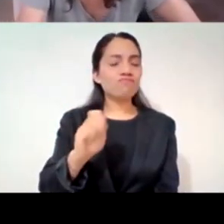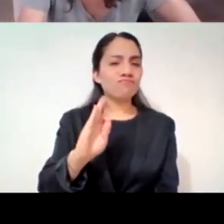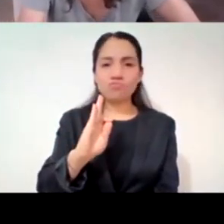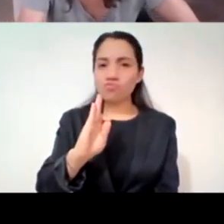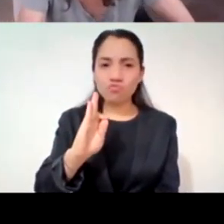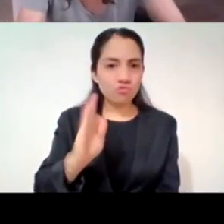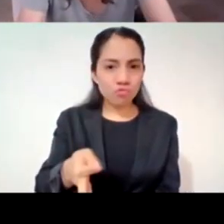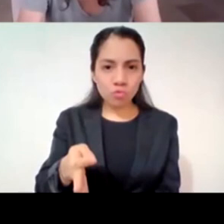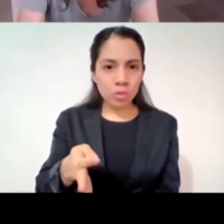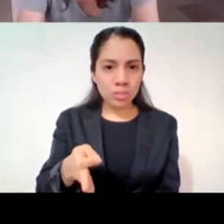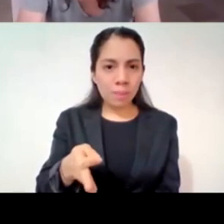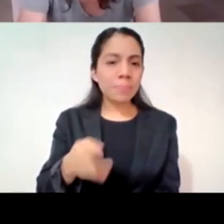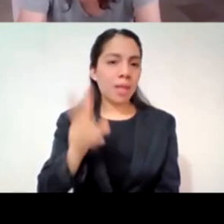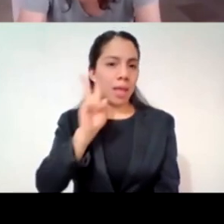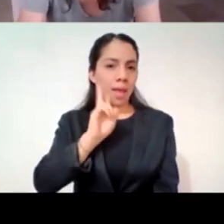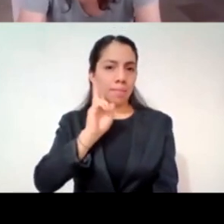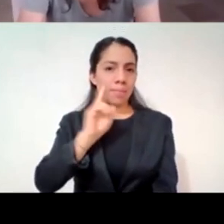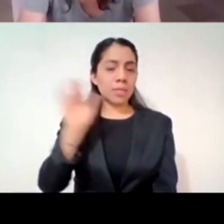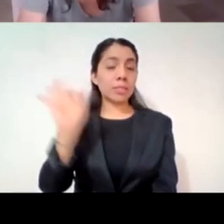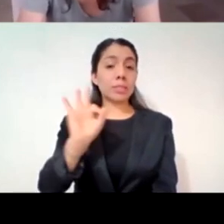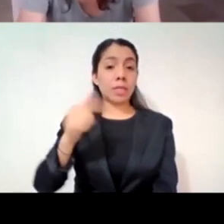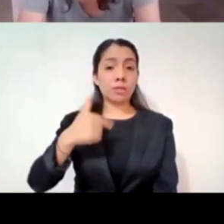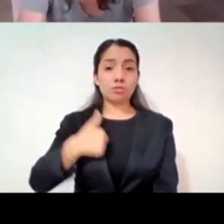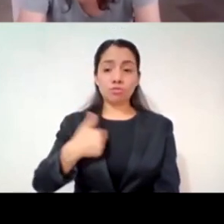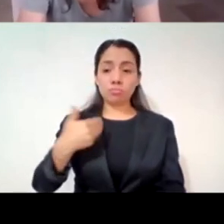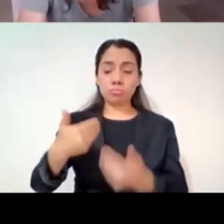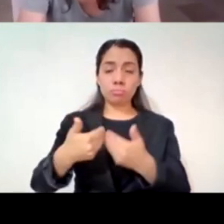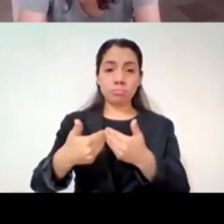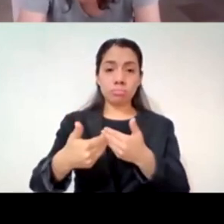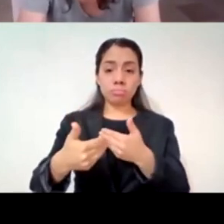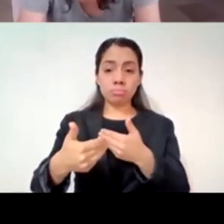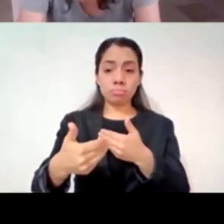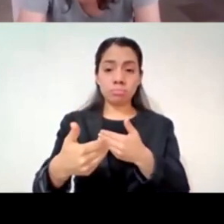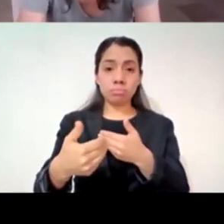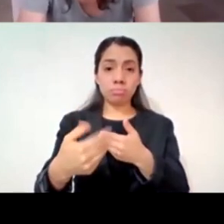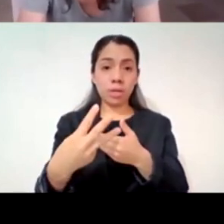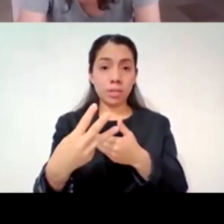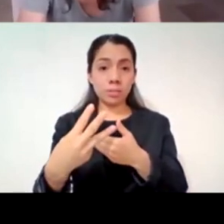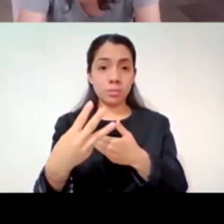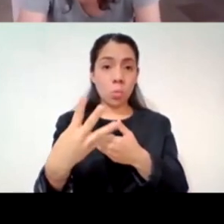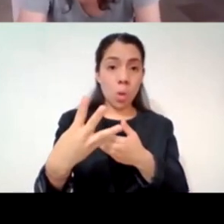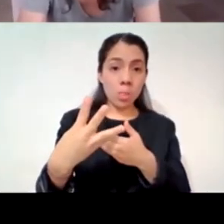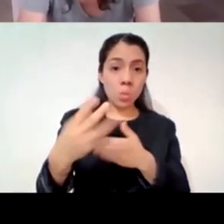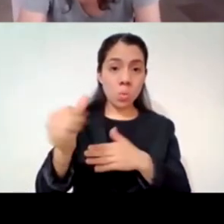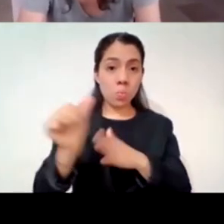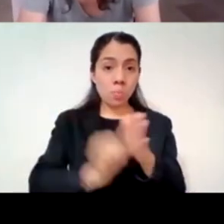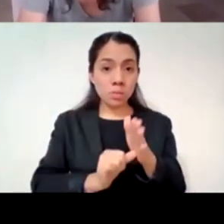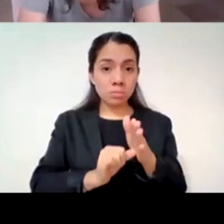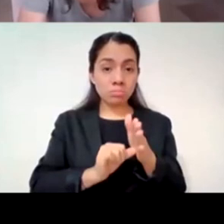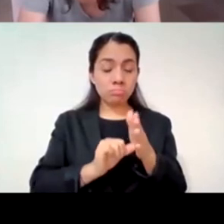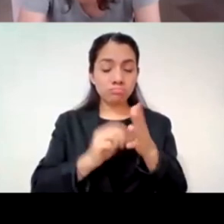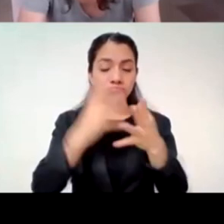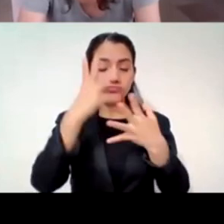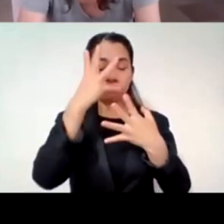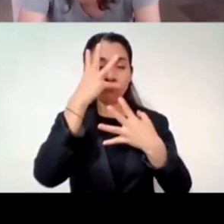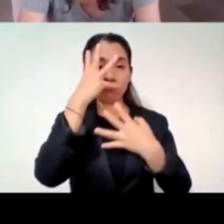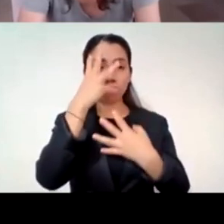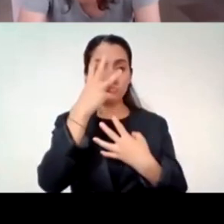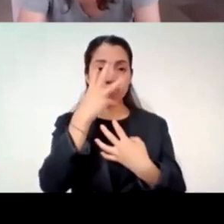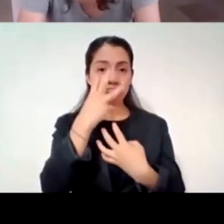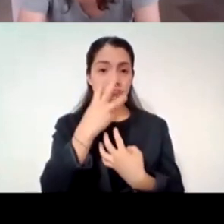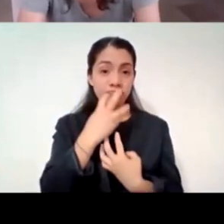adelante para dentro de tres, seis meses el bote de la depresión es decir o vives el duelo ahorita